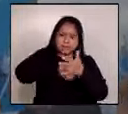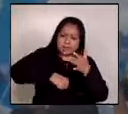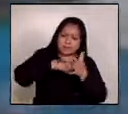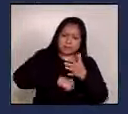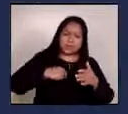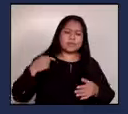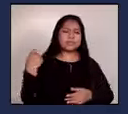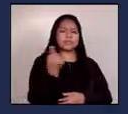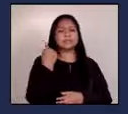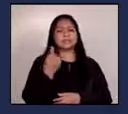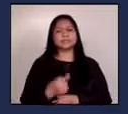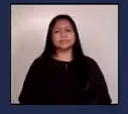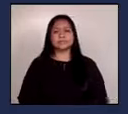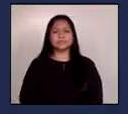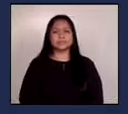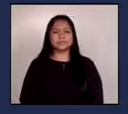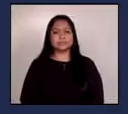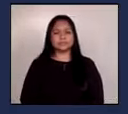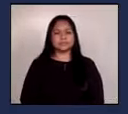todos